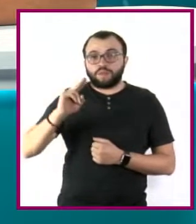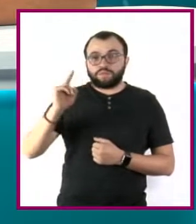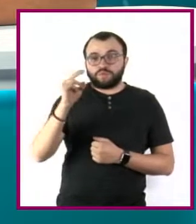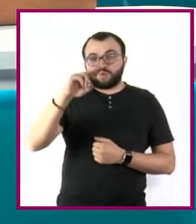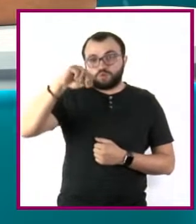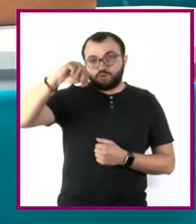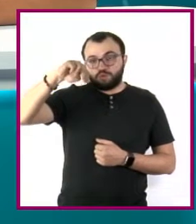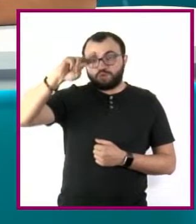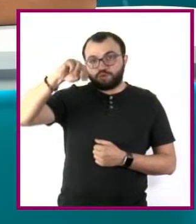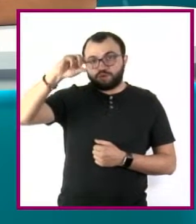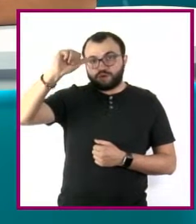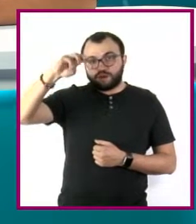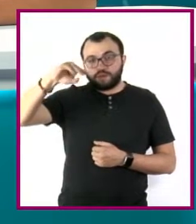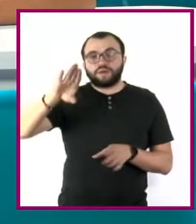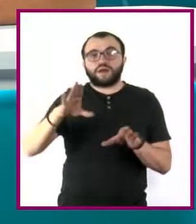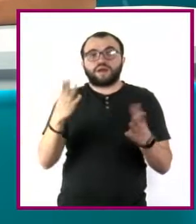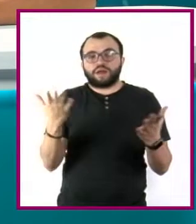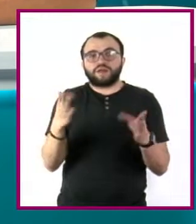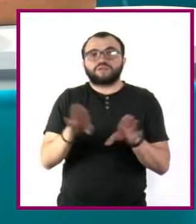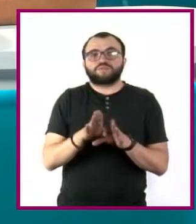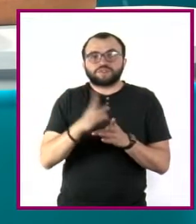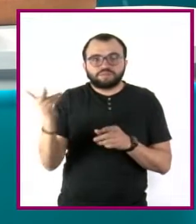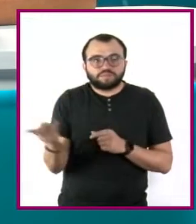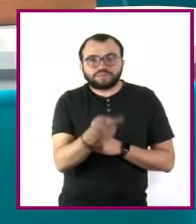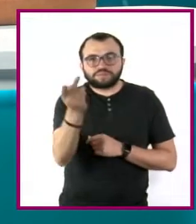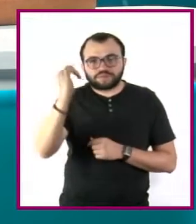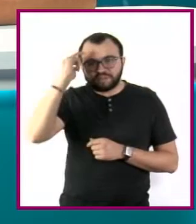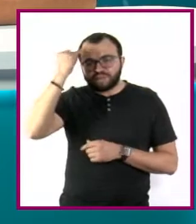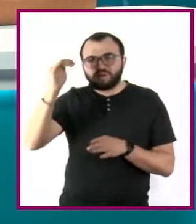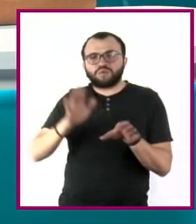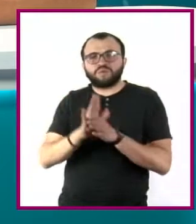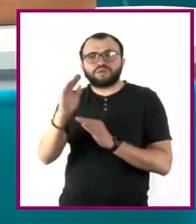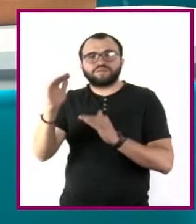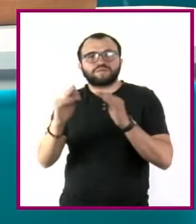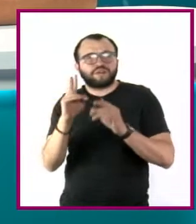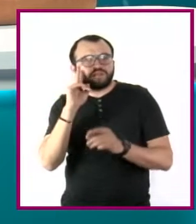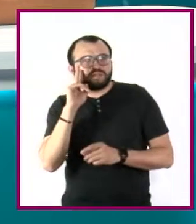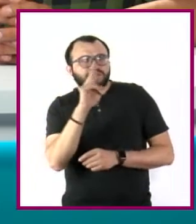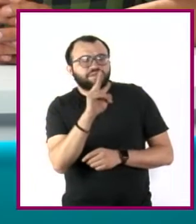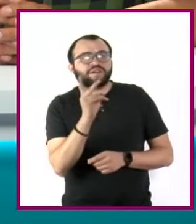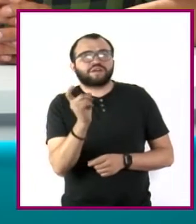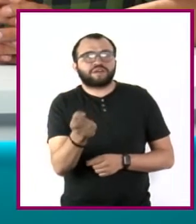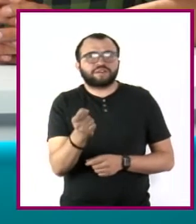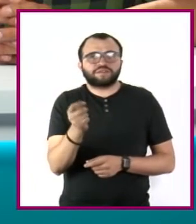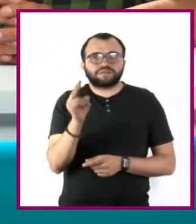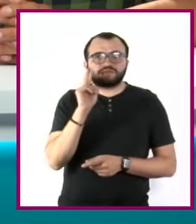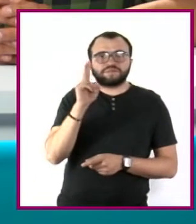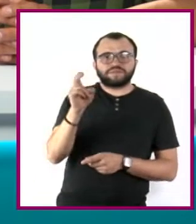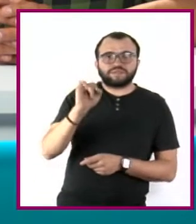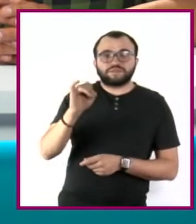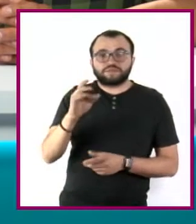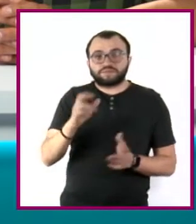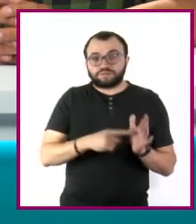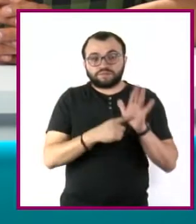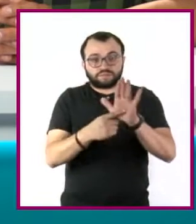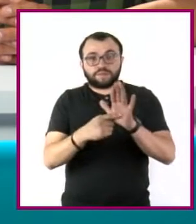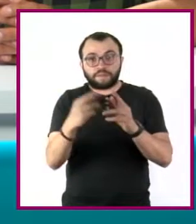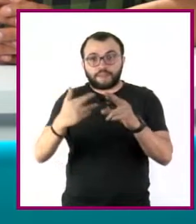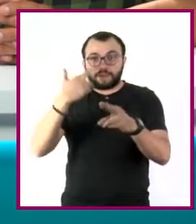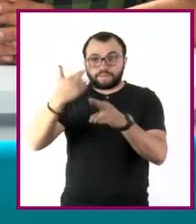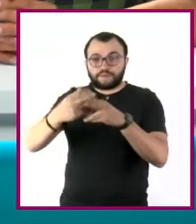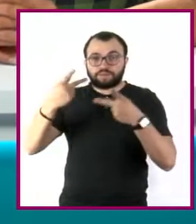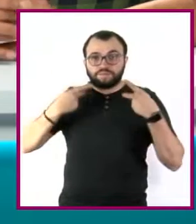encuesta nacional de indígenas que midió la percepción de las personas indígenas y personas que no lo son. Según el resultado, la mayoría de los